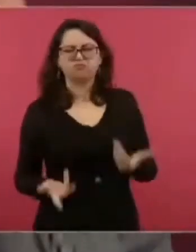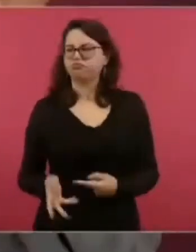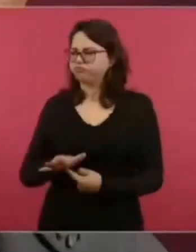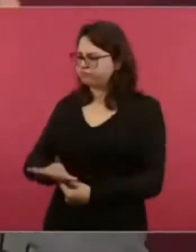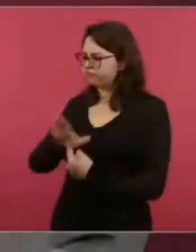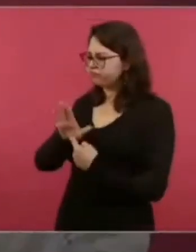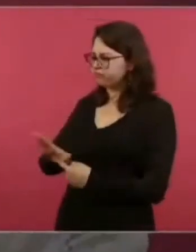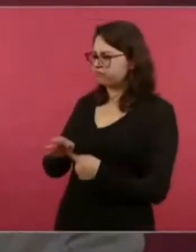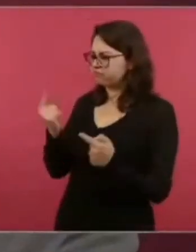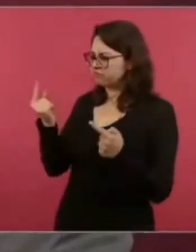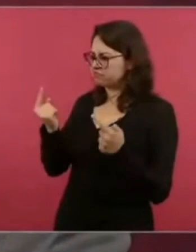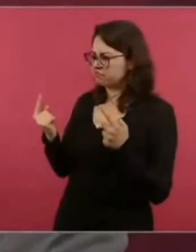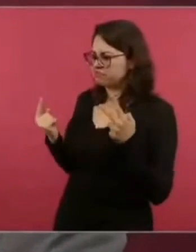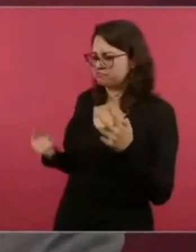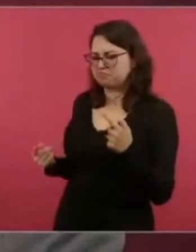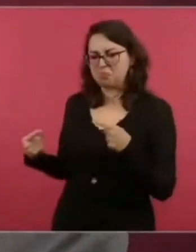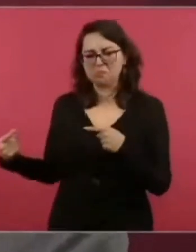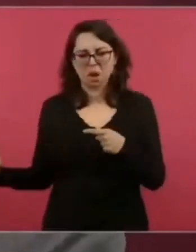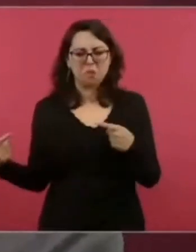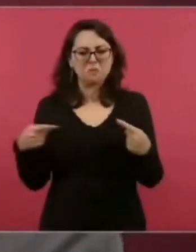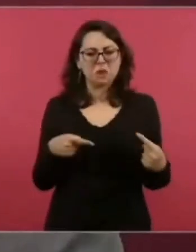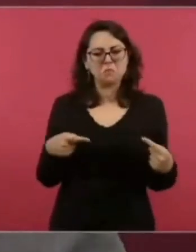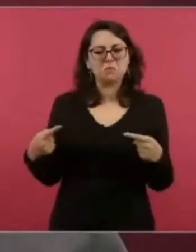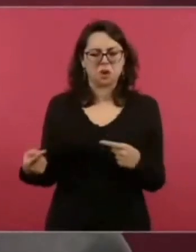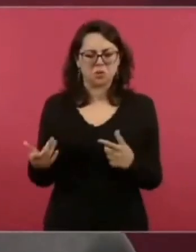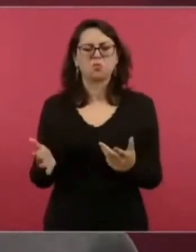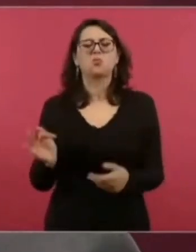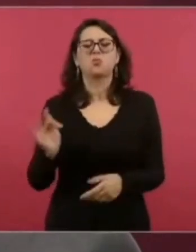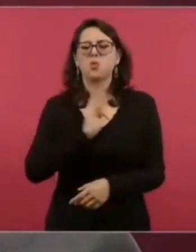Sí, sin violencia.